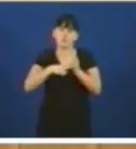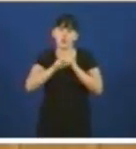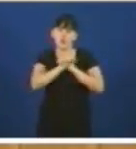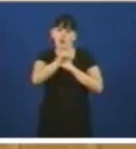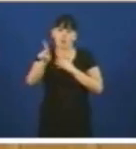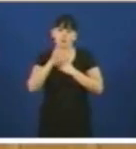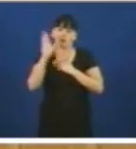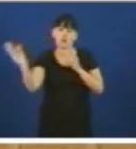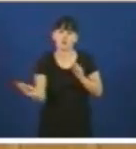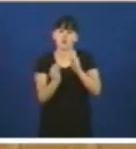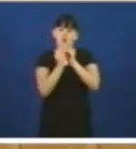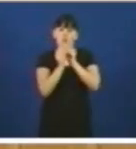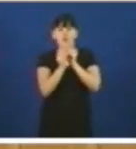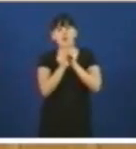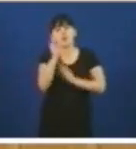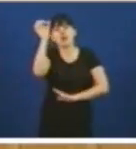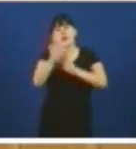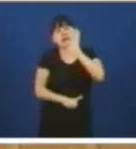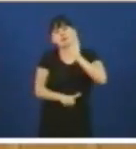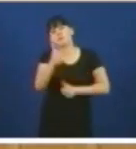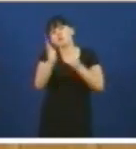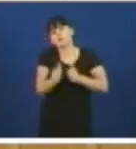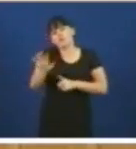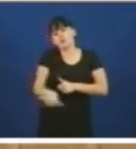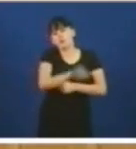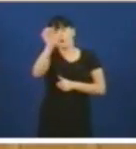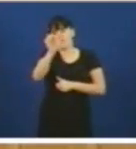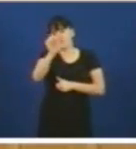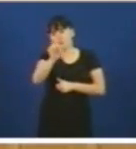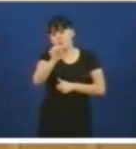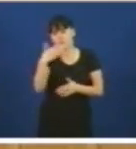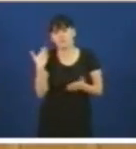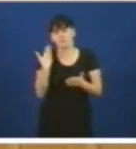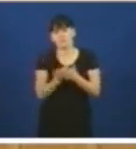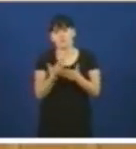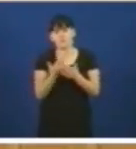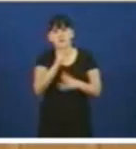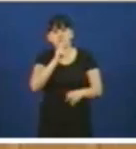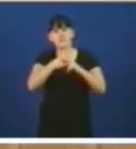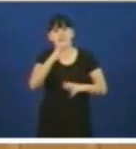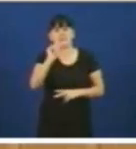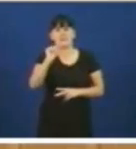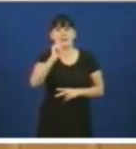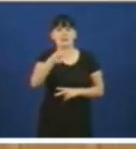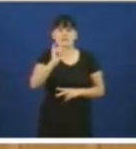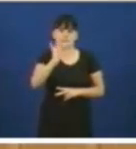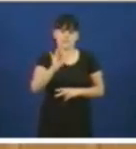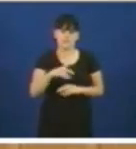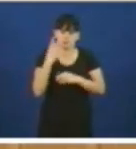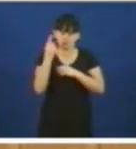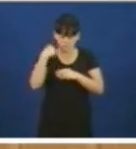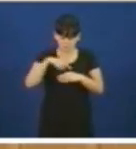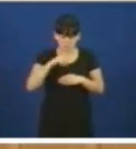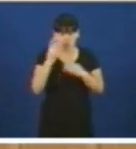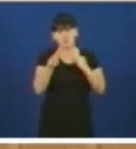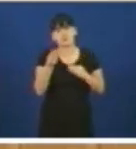co régime da competencia europea dos incentivos eficais de amortización acelerada coñecido como TASLIS lamentamos unha vez máis